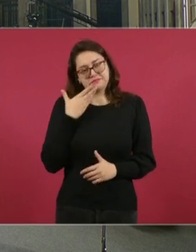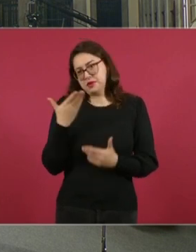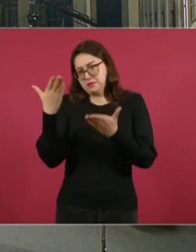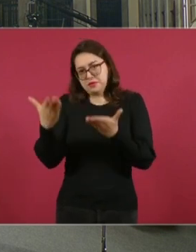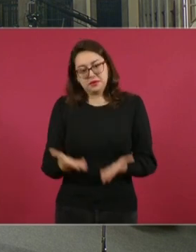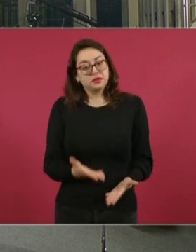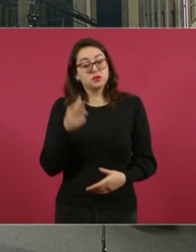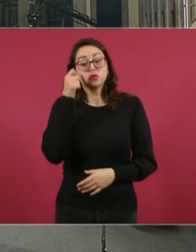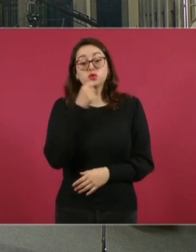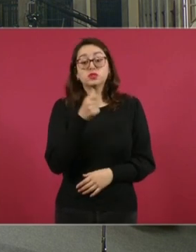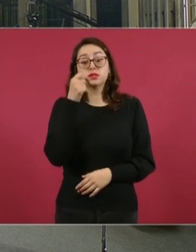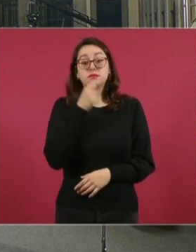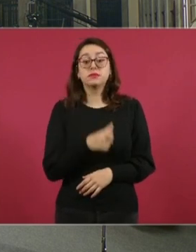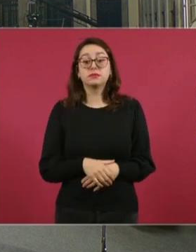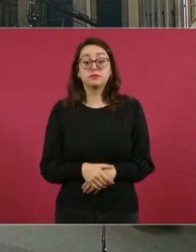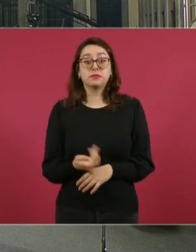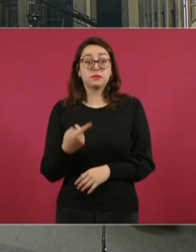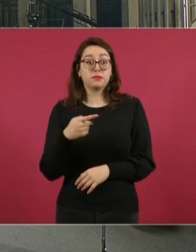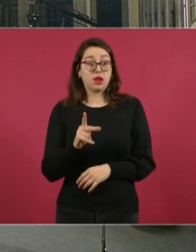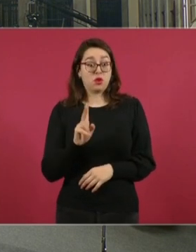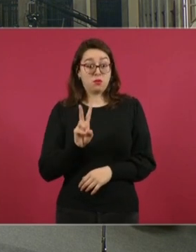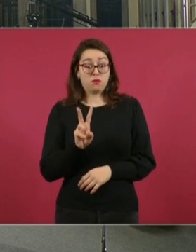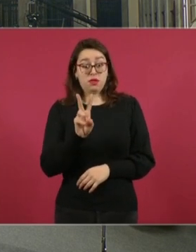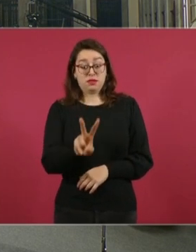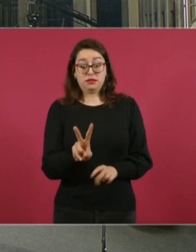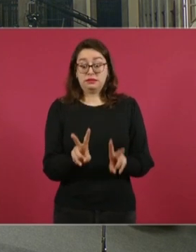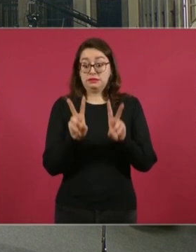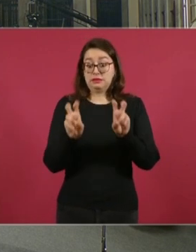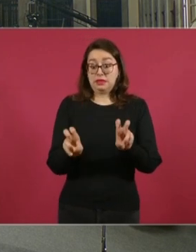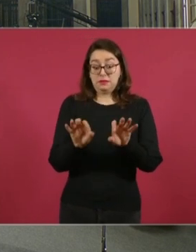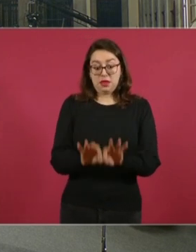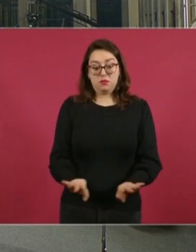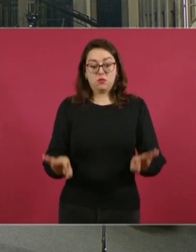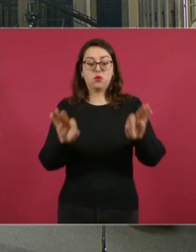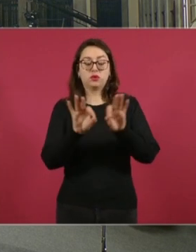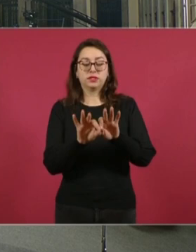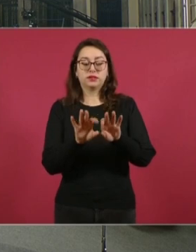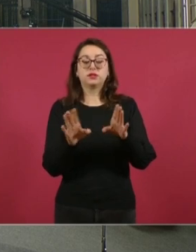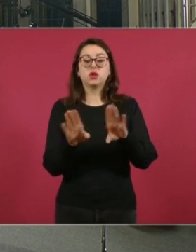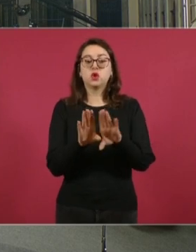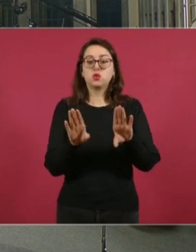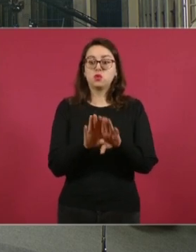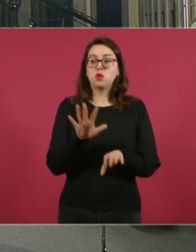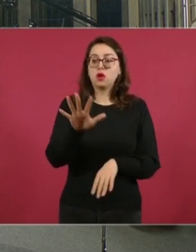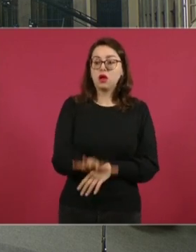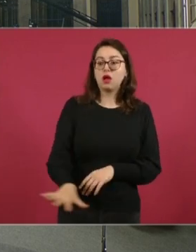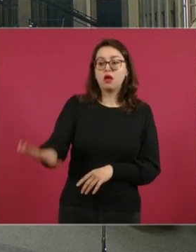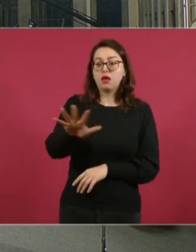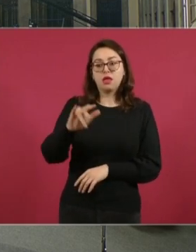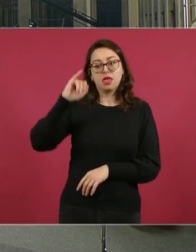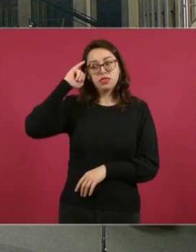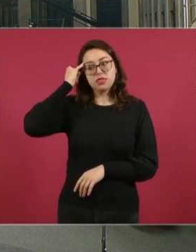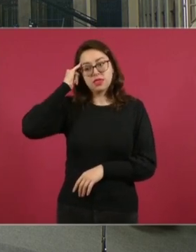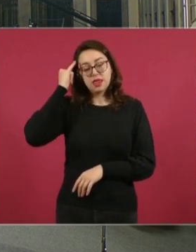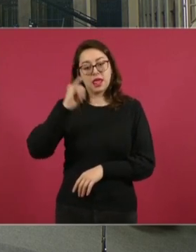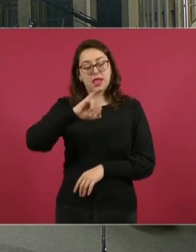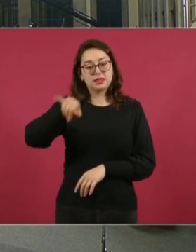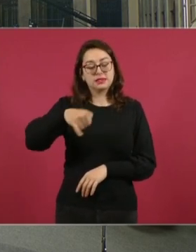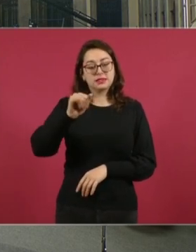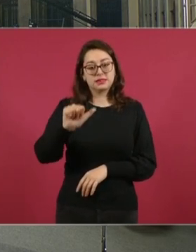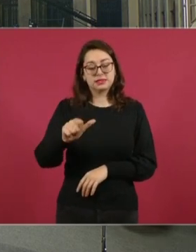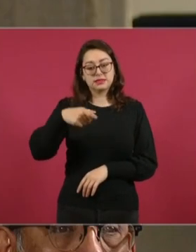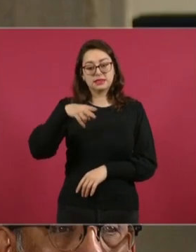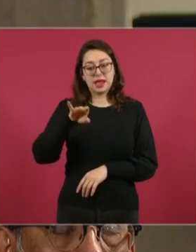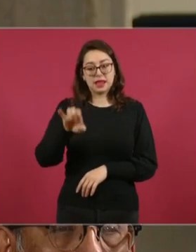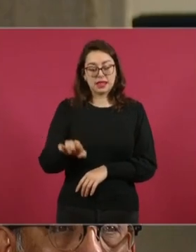en la agenda. Se va a entregar lo que es el acueducto que forma parte del Plan de Justicia Yaquis. Usted hizo el compromiso que antes del 29